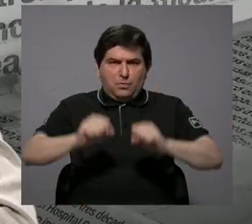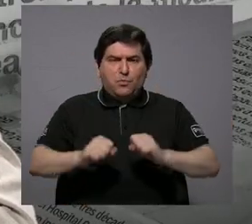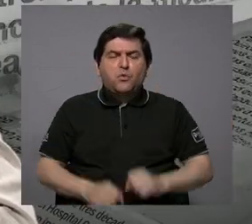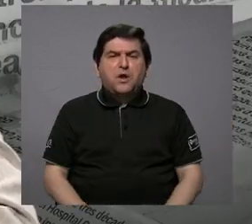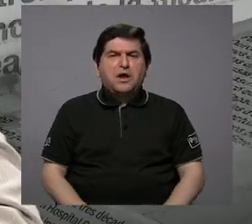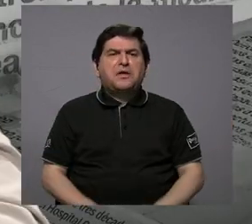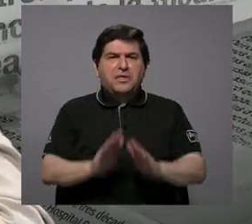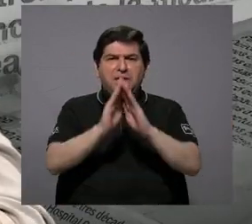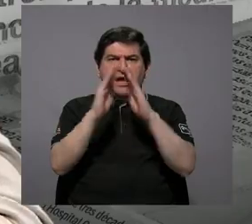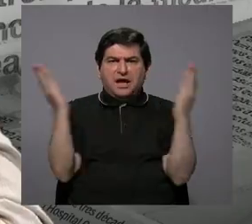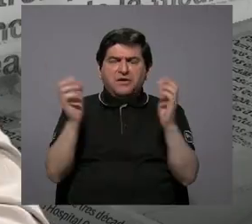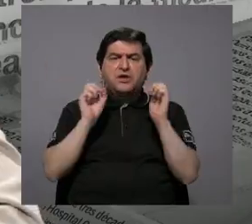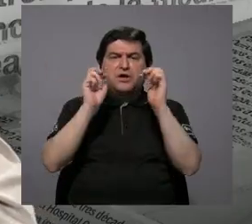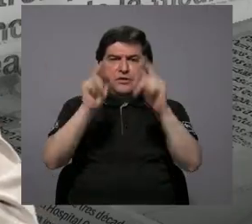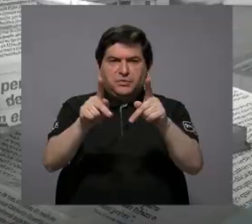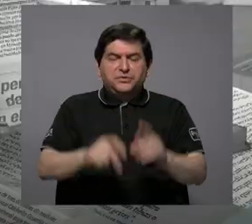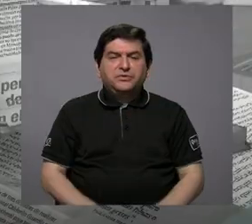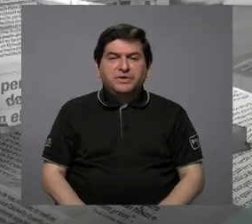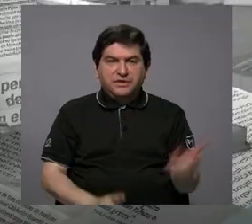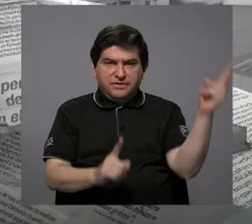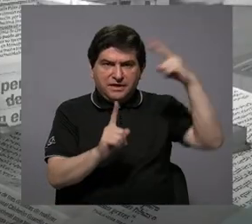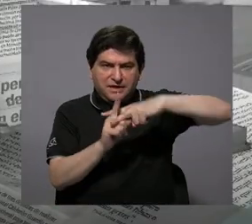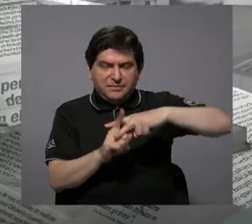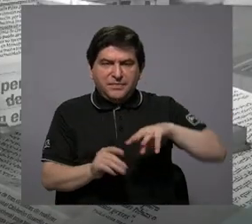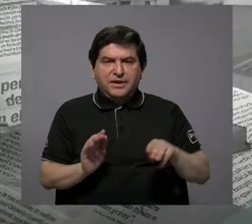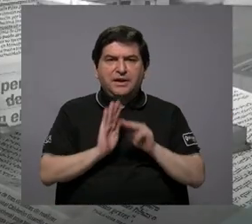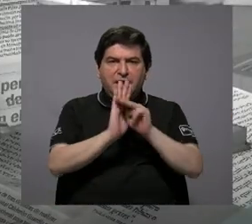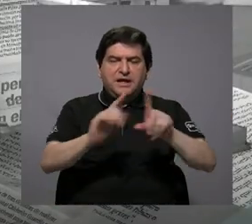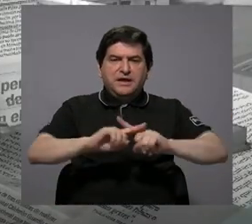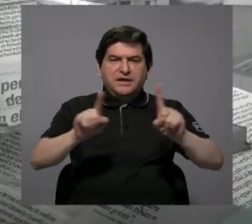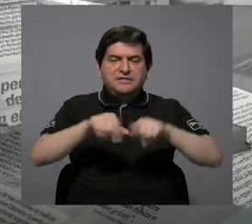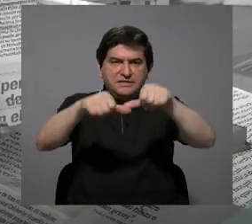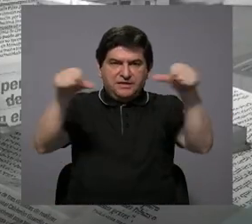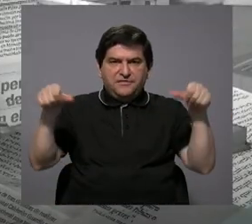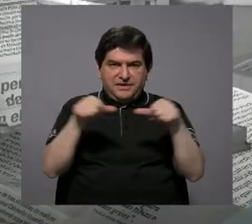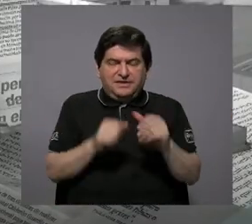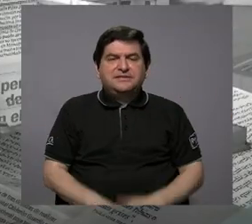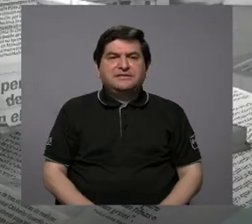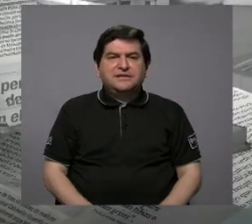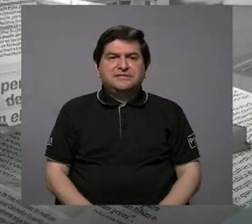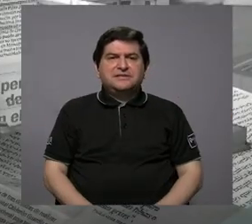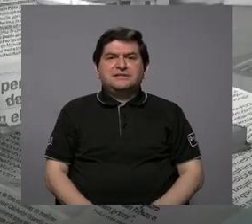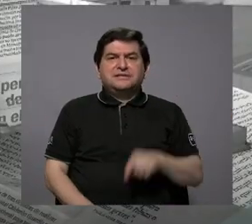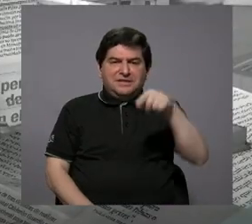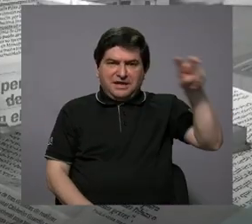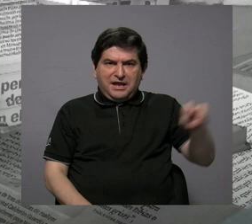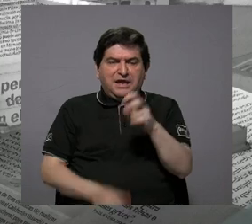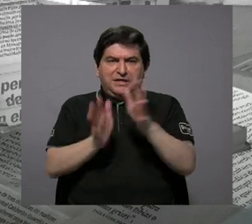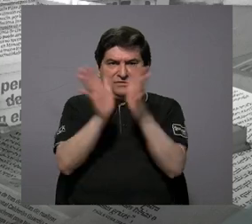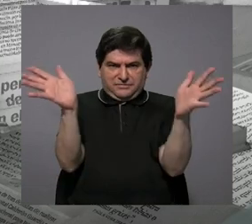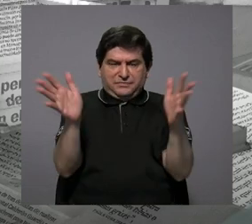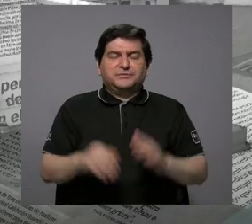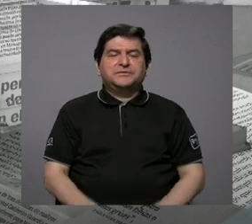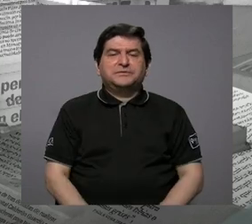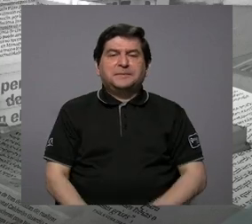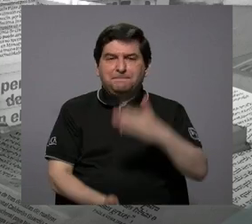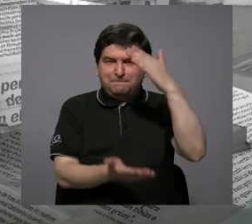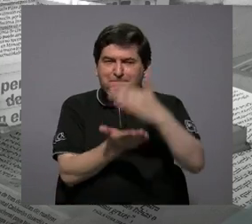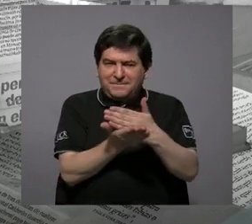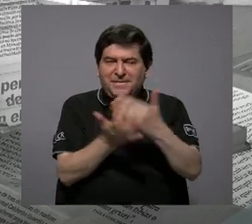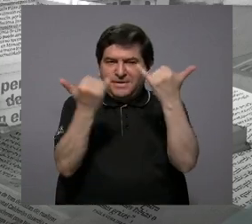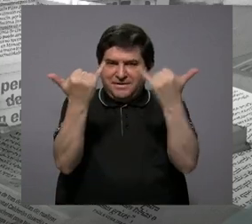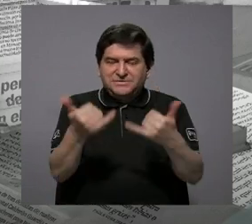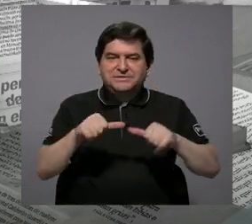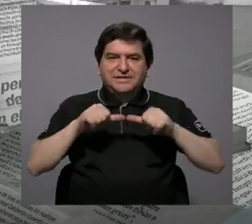abiertas para la De aplicar el modelo en otras áreas del transporte público. Exactamente. Ok, vamos a hacer una pausa